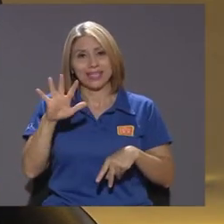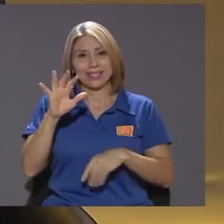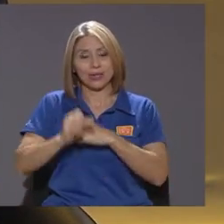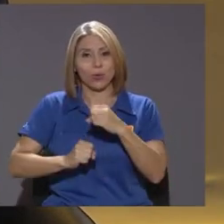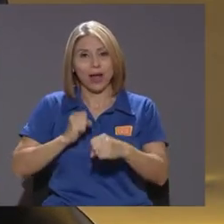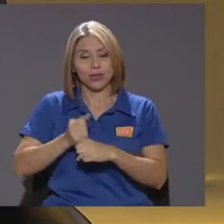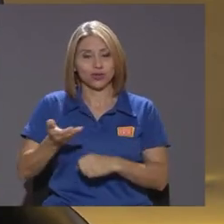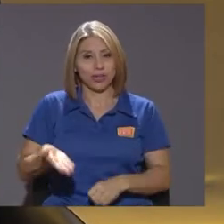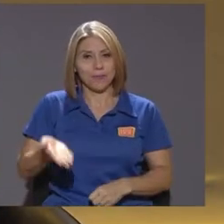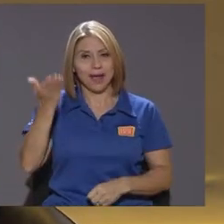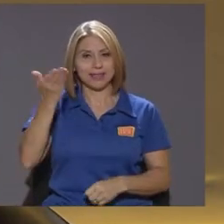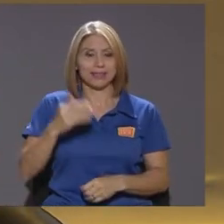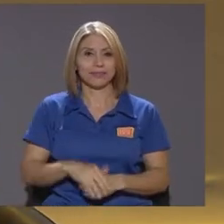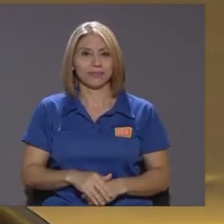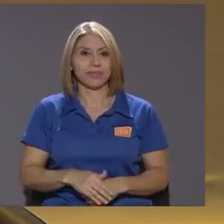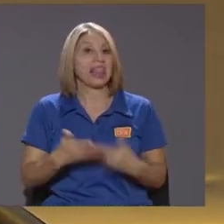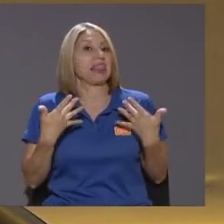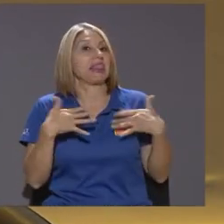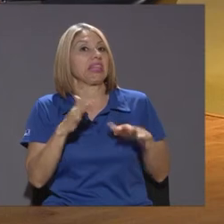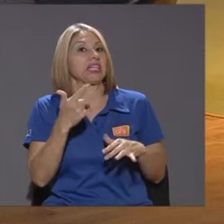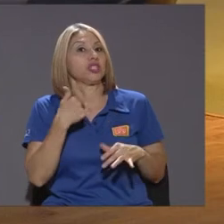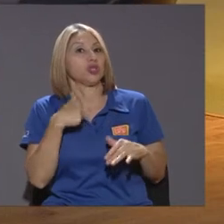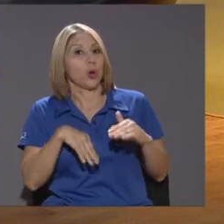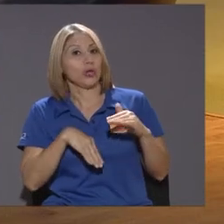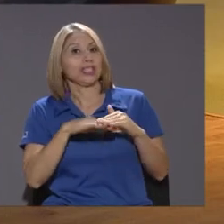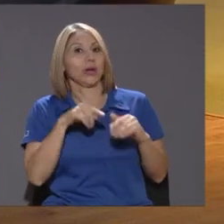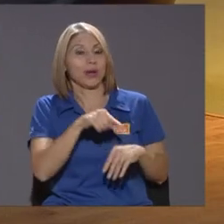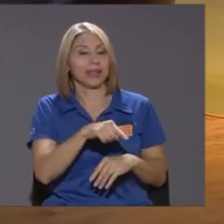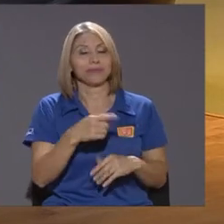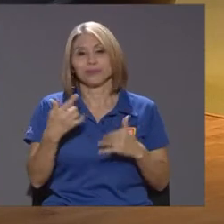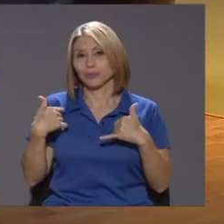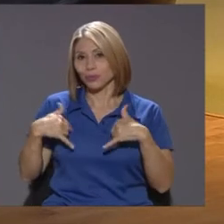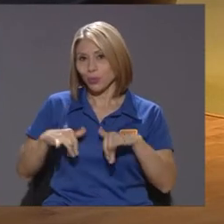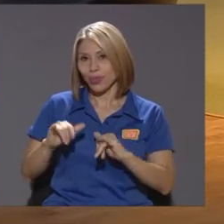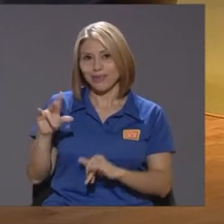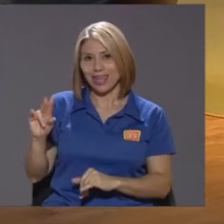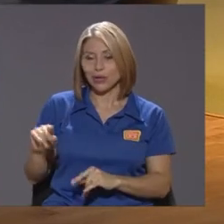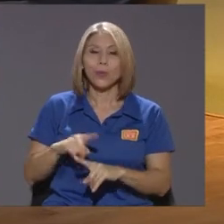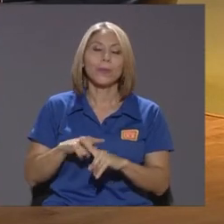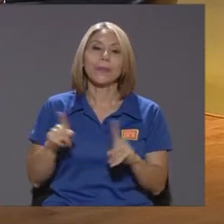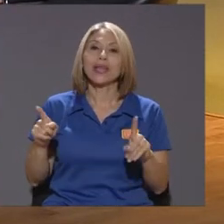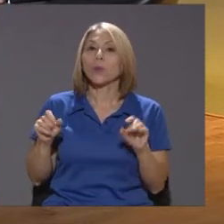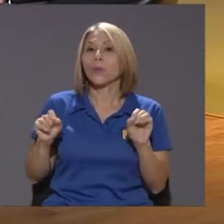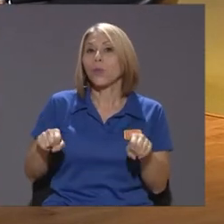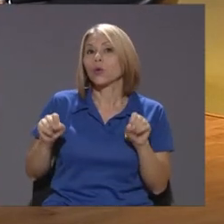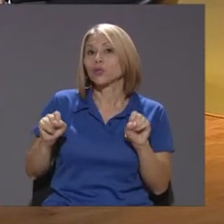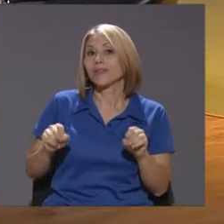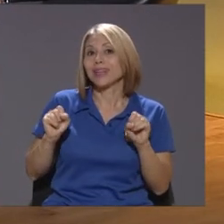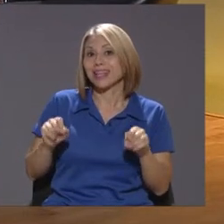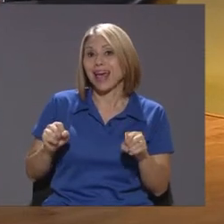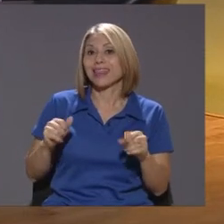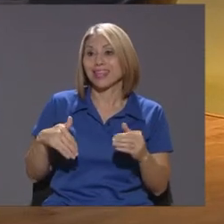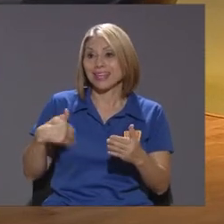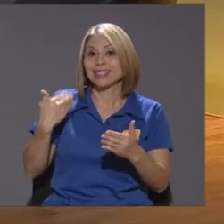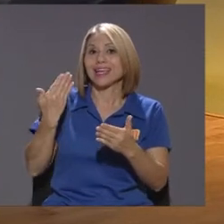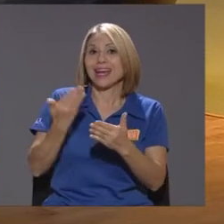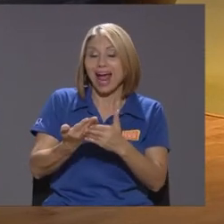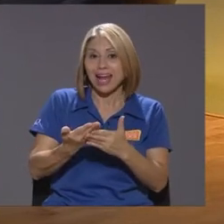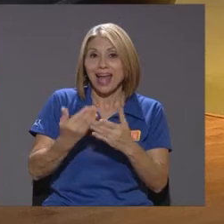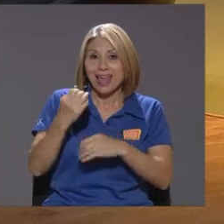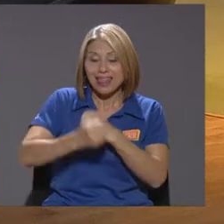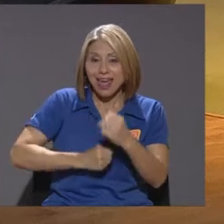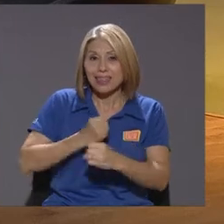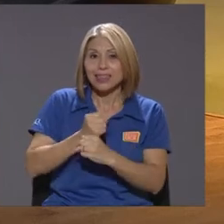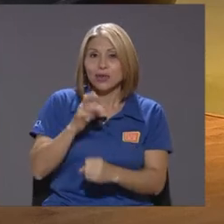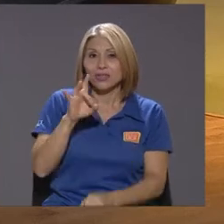más Ni yo llego Todavía no pero la probabilidad de llegar a 85 años ha